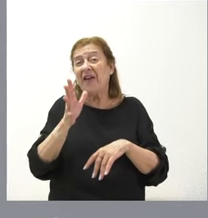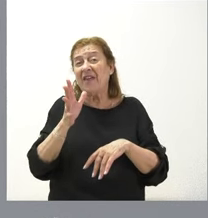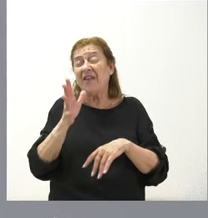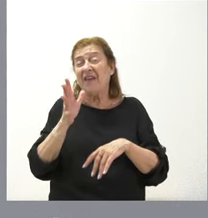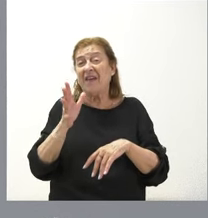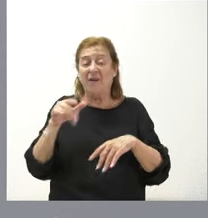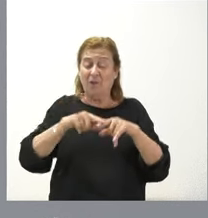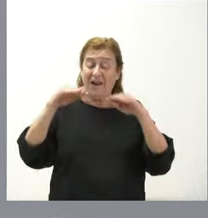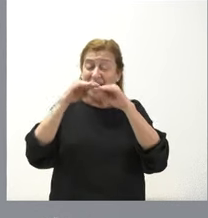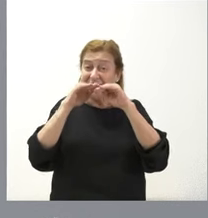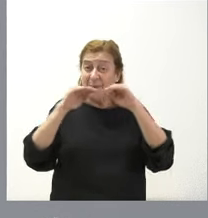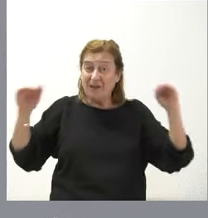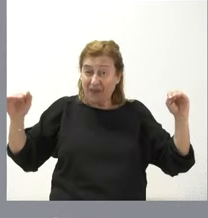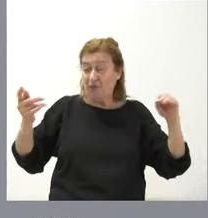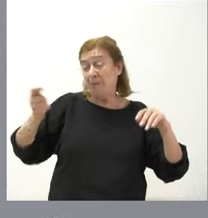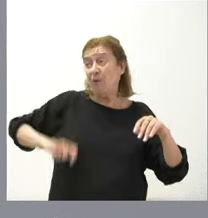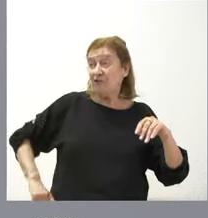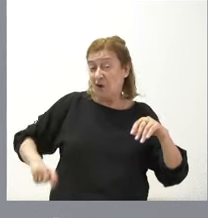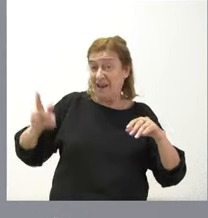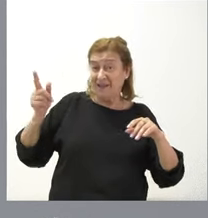de estabilización de profesionales,